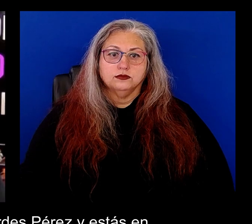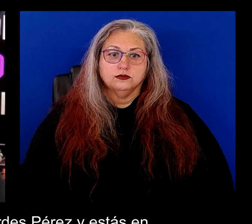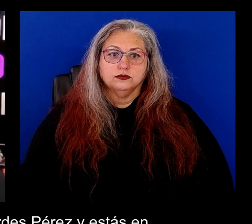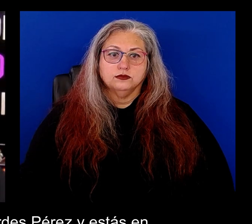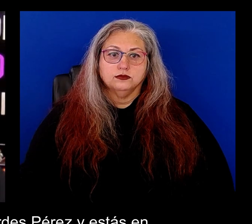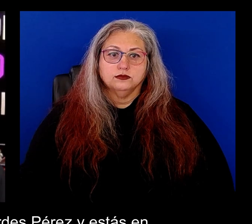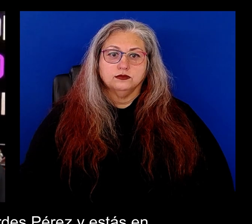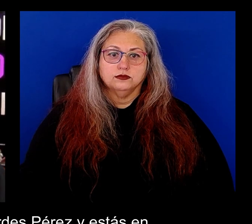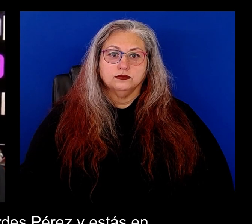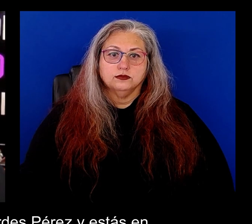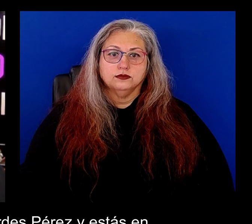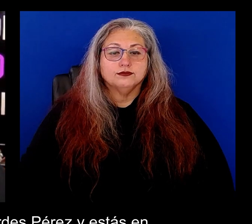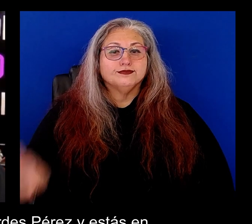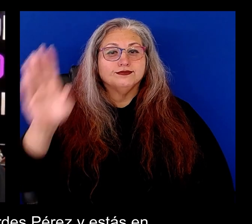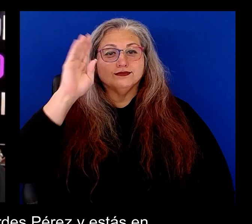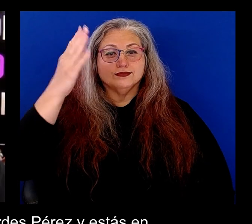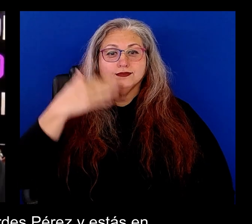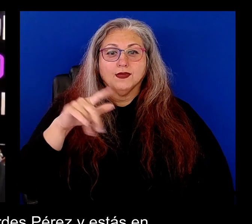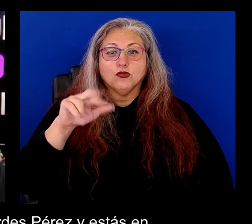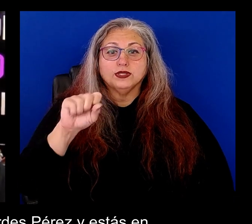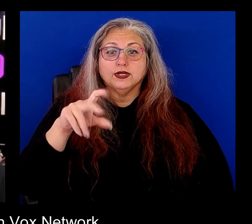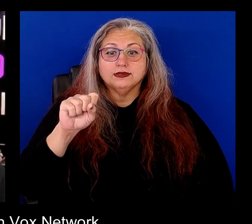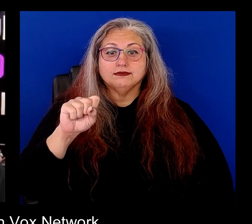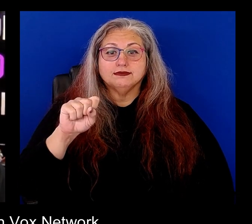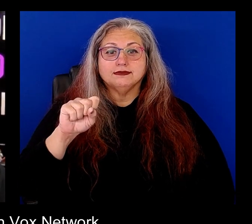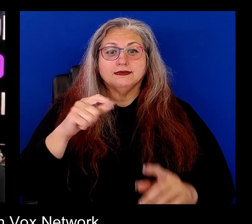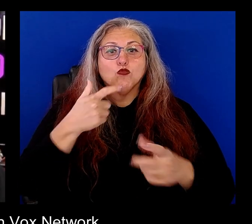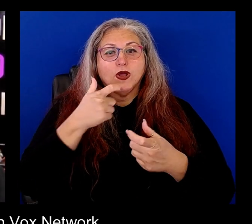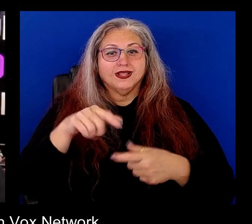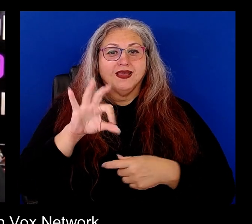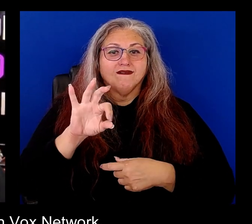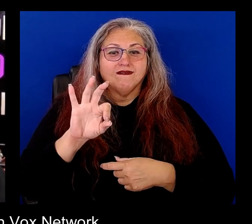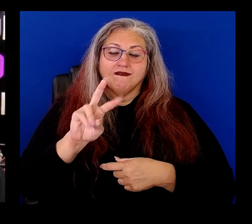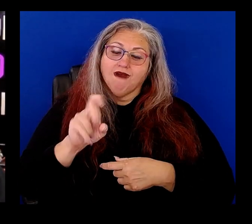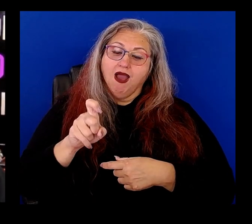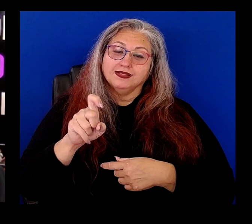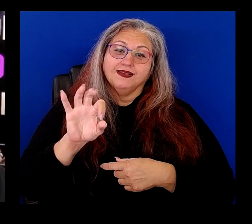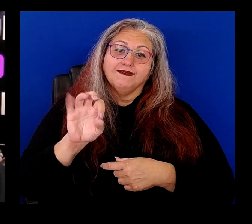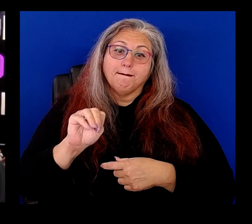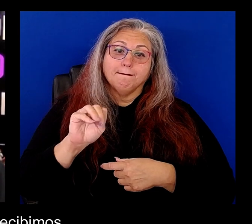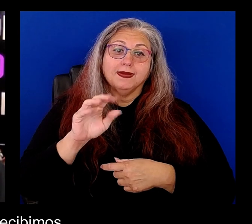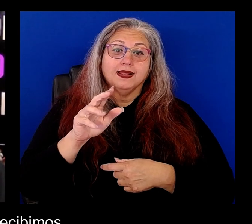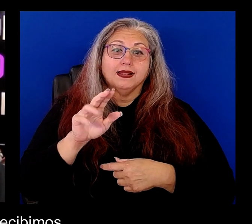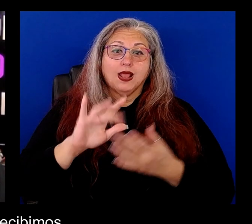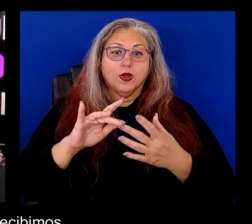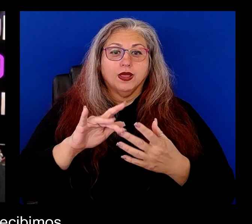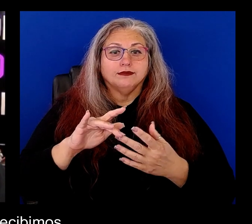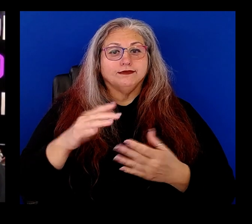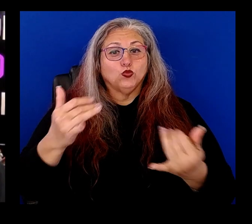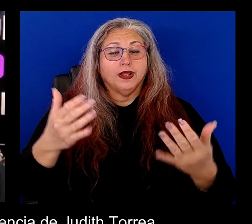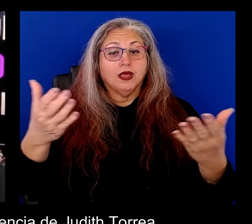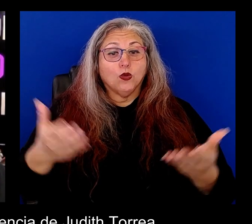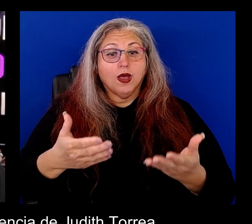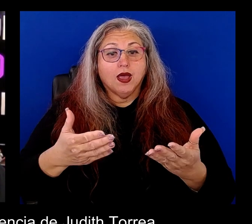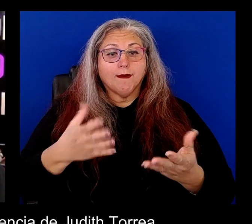Saludos, soy Lourdes Pérez y estás en sintonía con Voxfem Network. Hoy recibimos